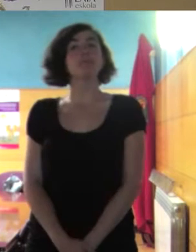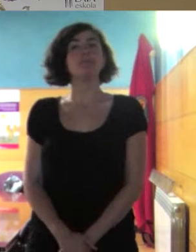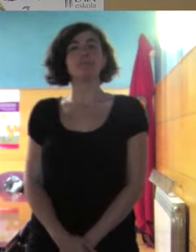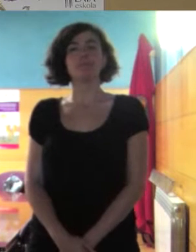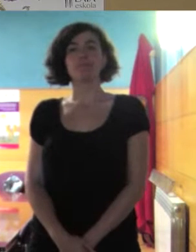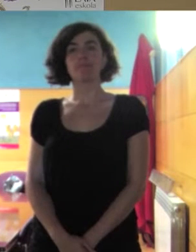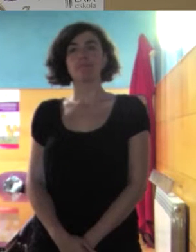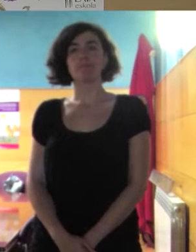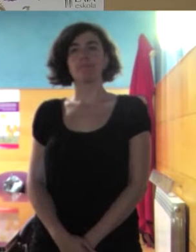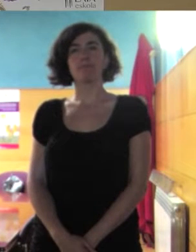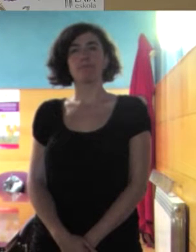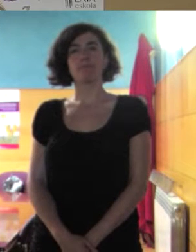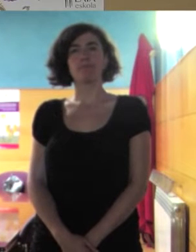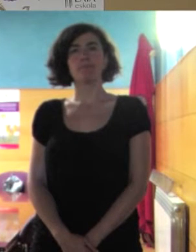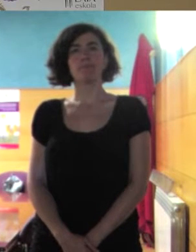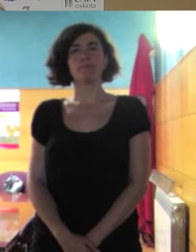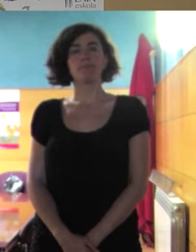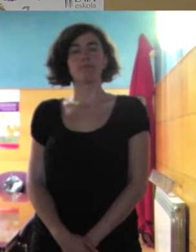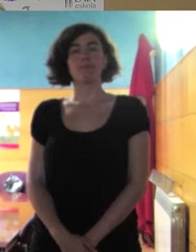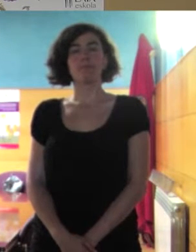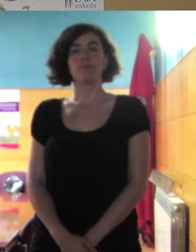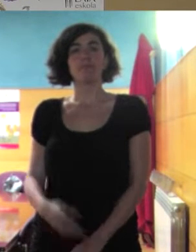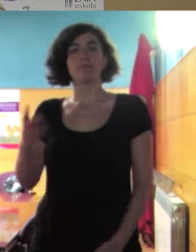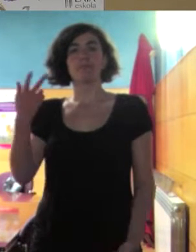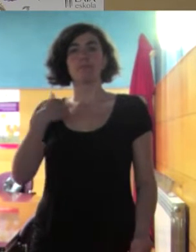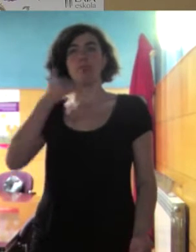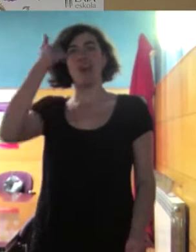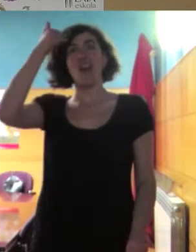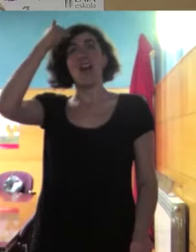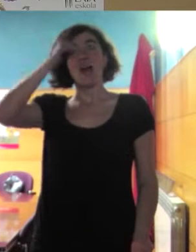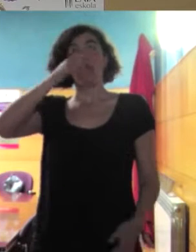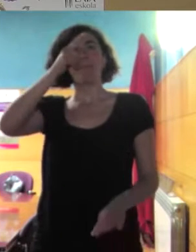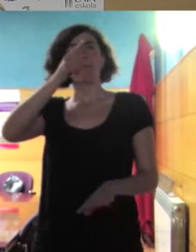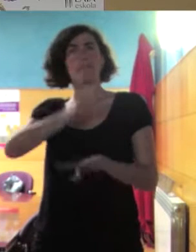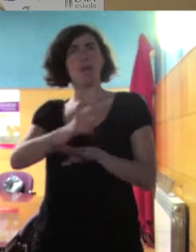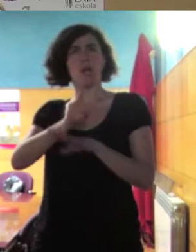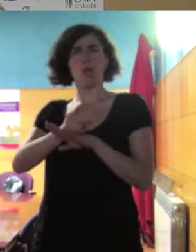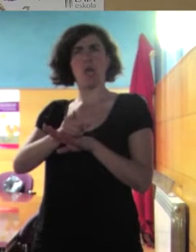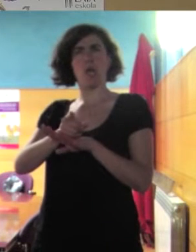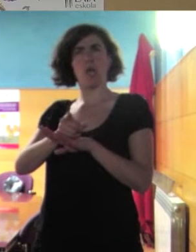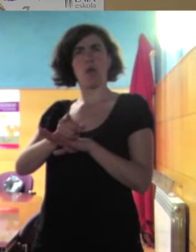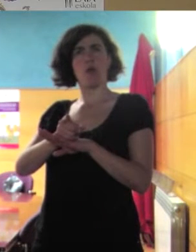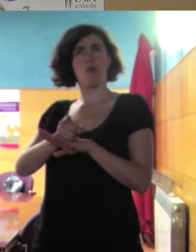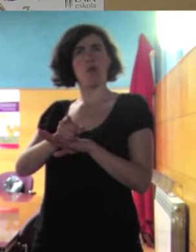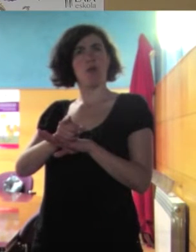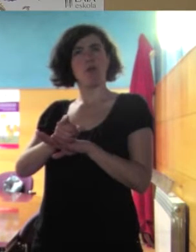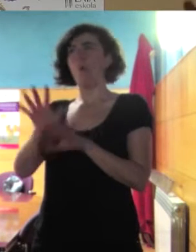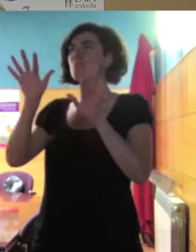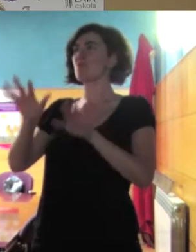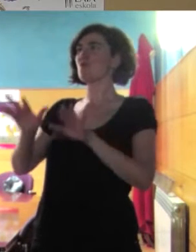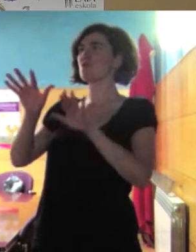vemos ese patriarcado de fuera y queremos salvar a las mujeres